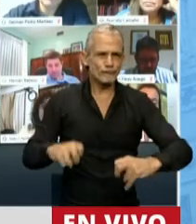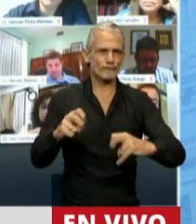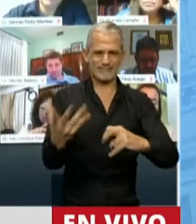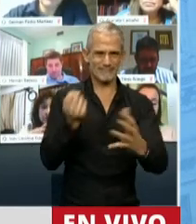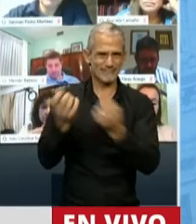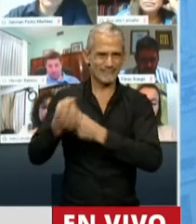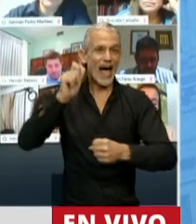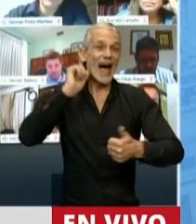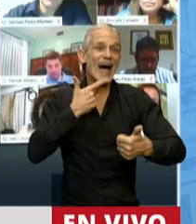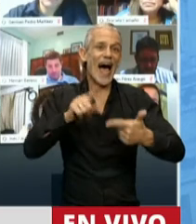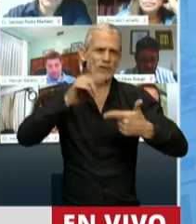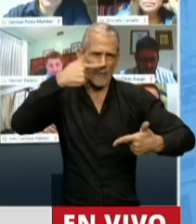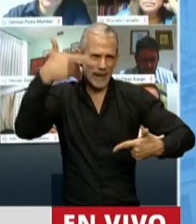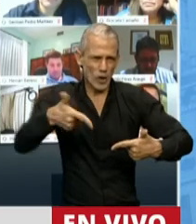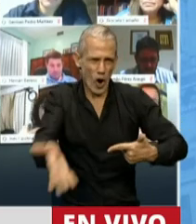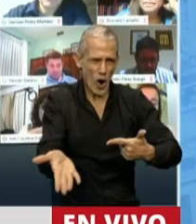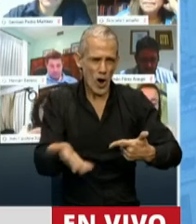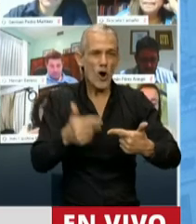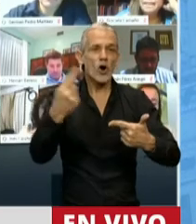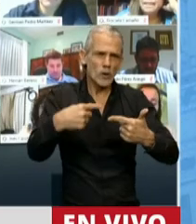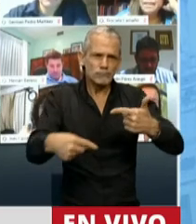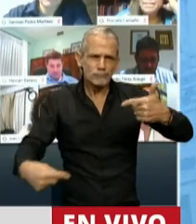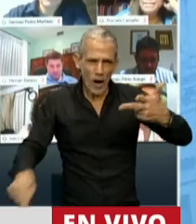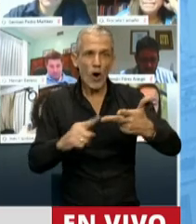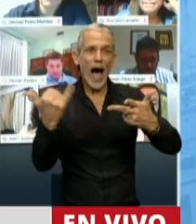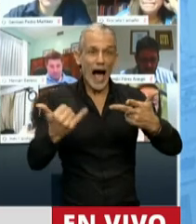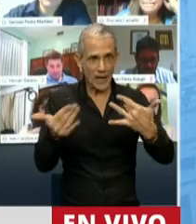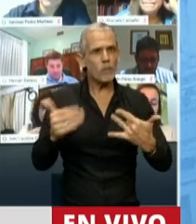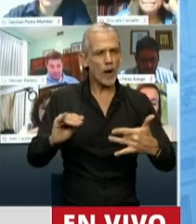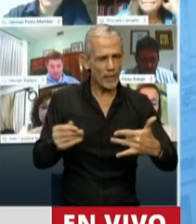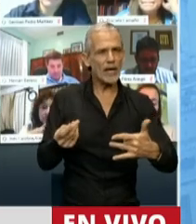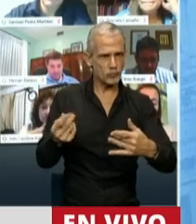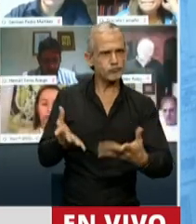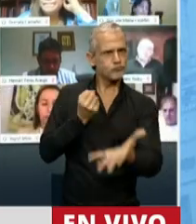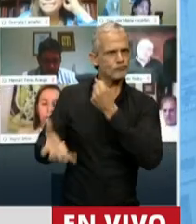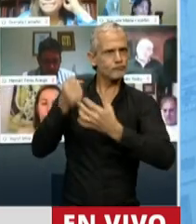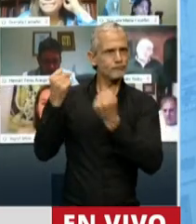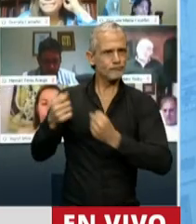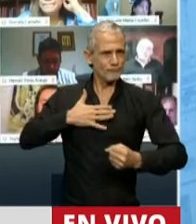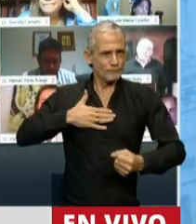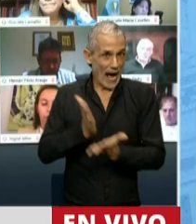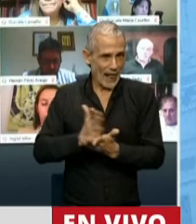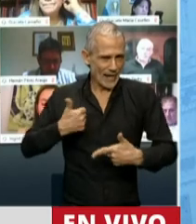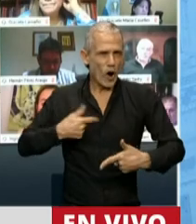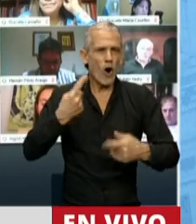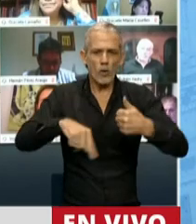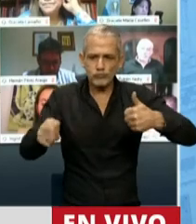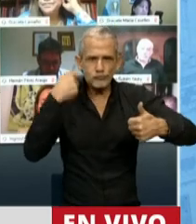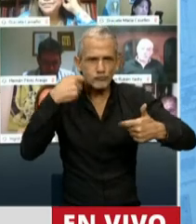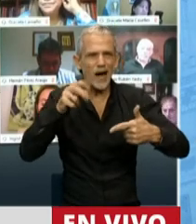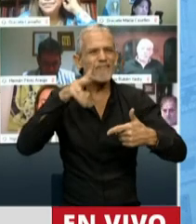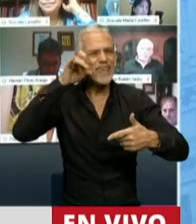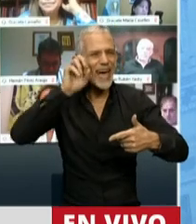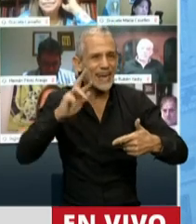explotación de gas y petróleo u otros minerales, así como la recolección de especies tales como las